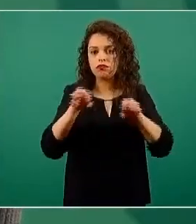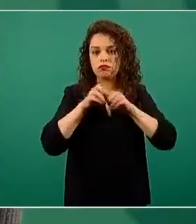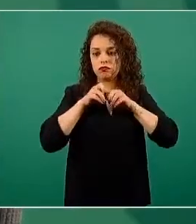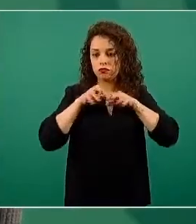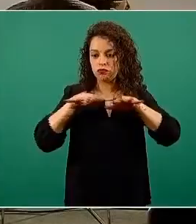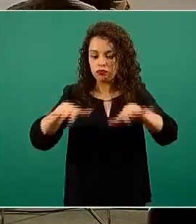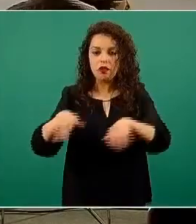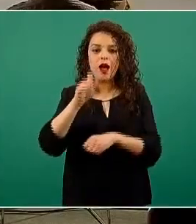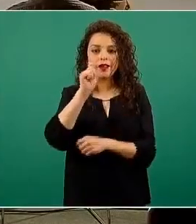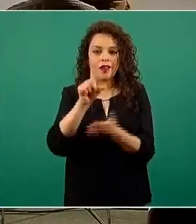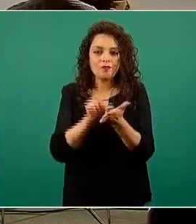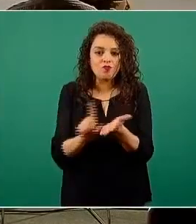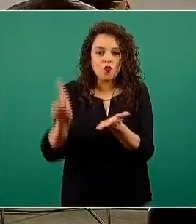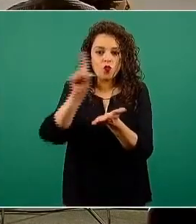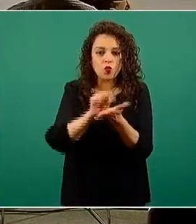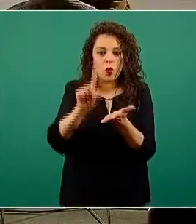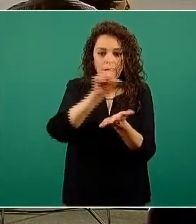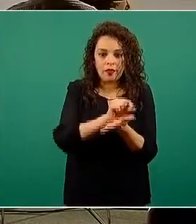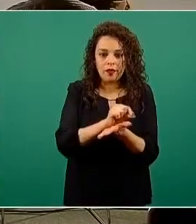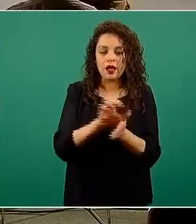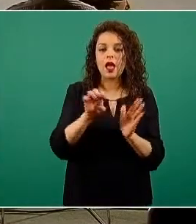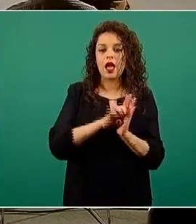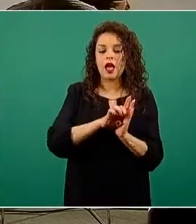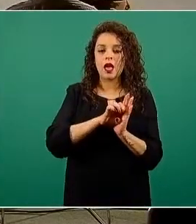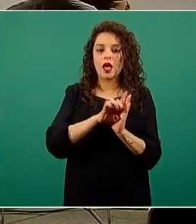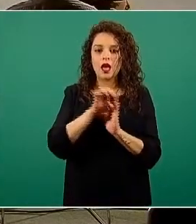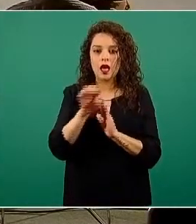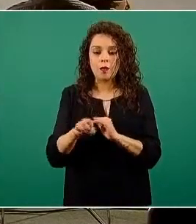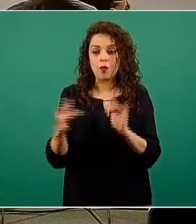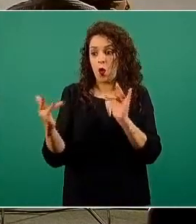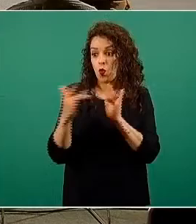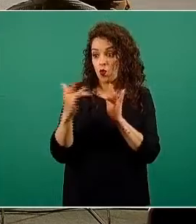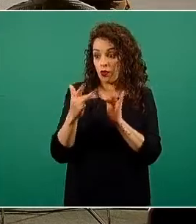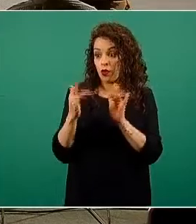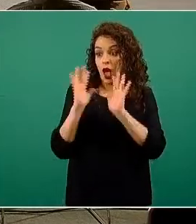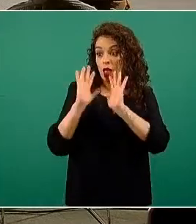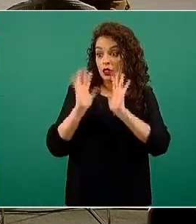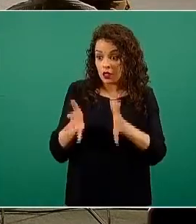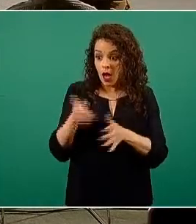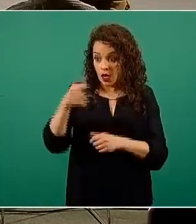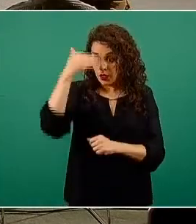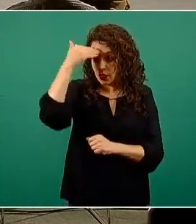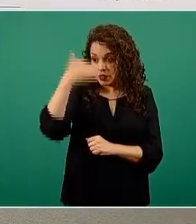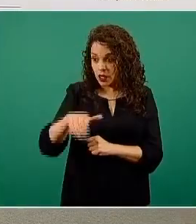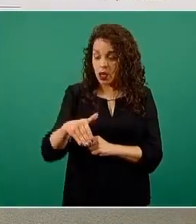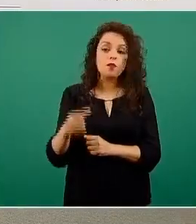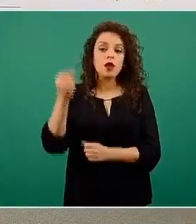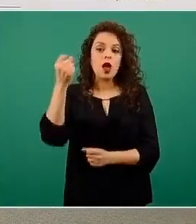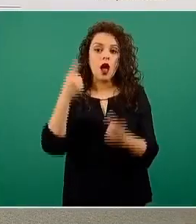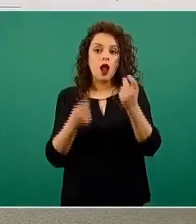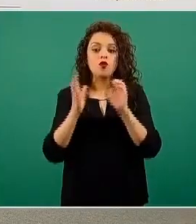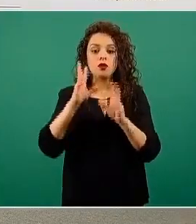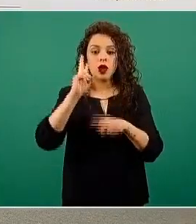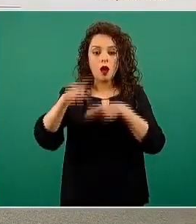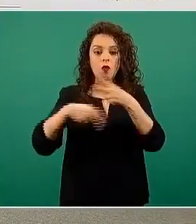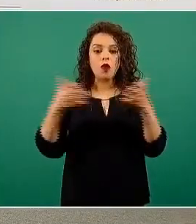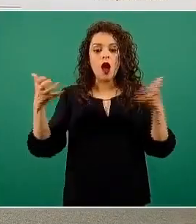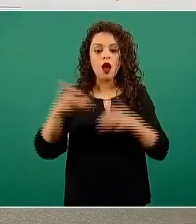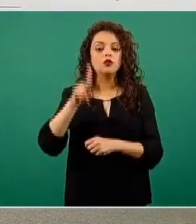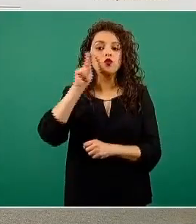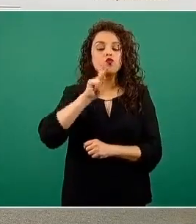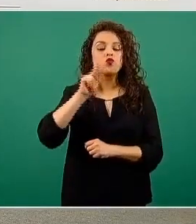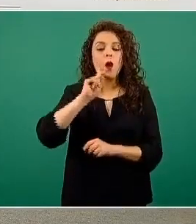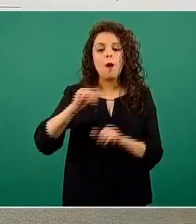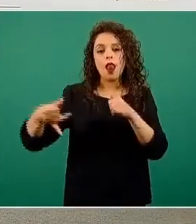sus cuentas de Twitter de haber sido, por ejemplo, contactos. Algunas de ellas procedieron a realizarse la prueba de laboratorio.